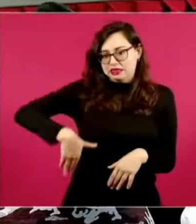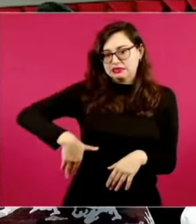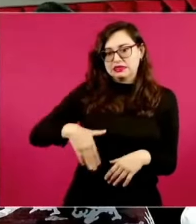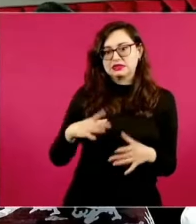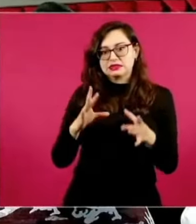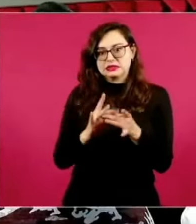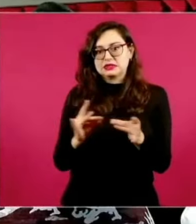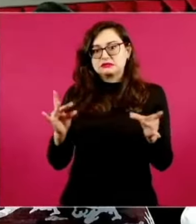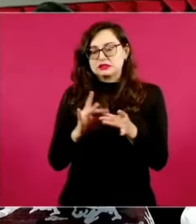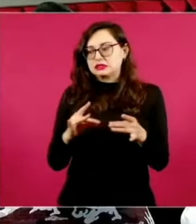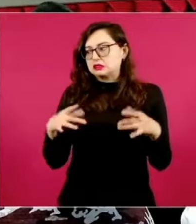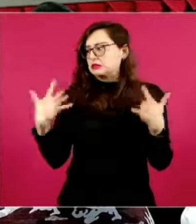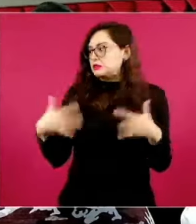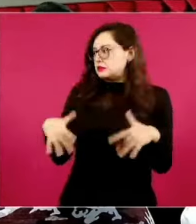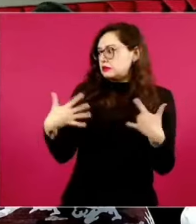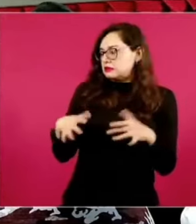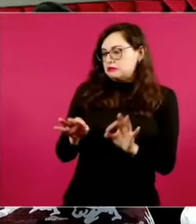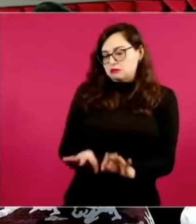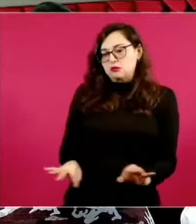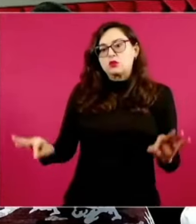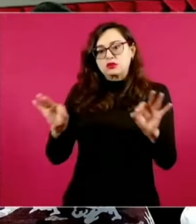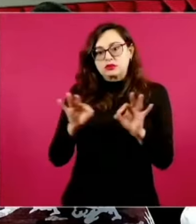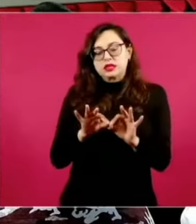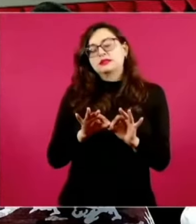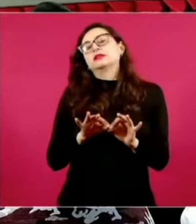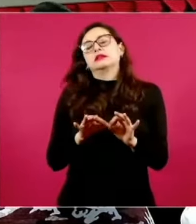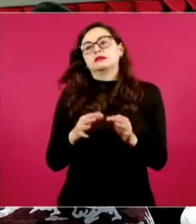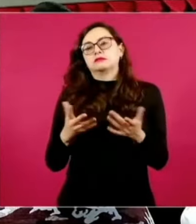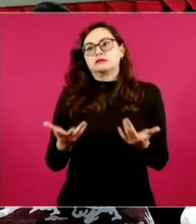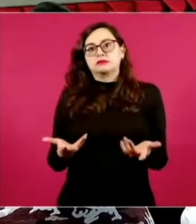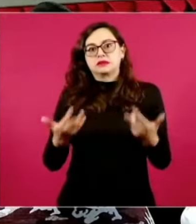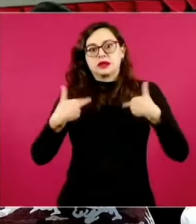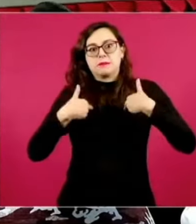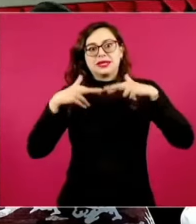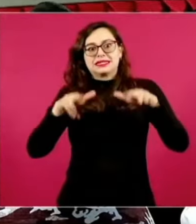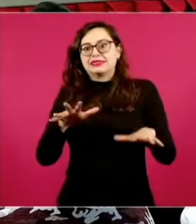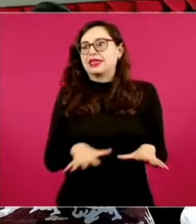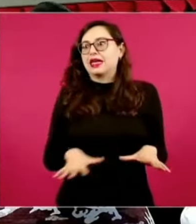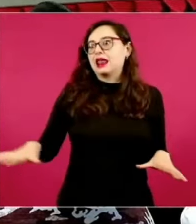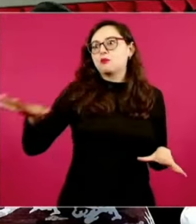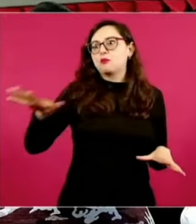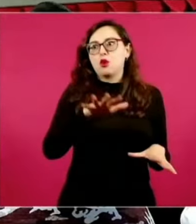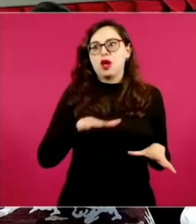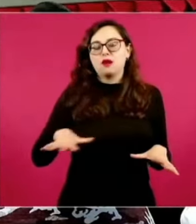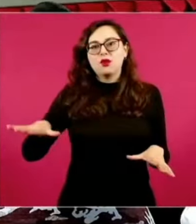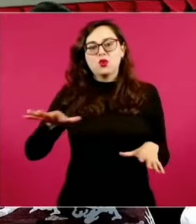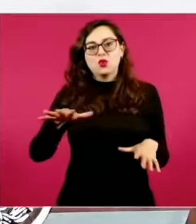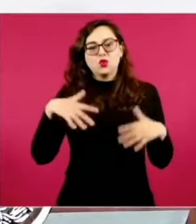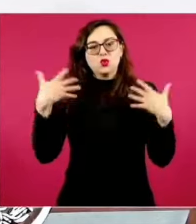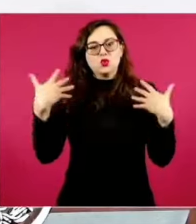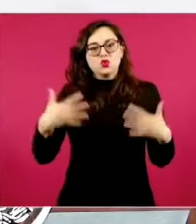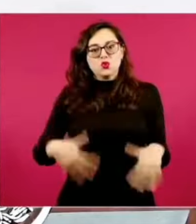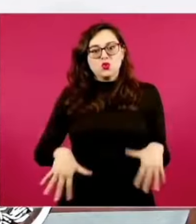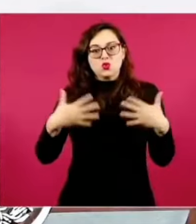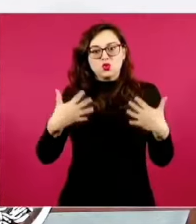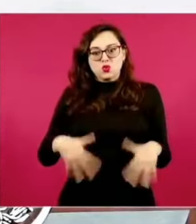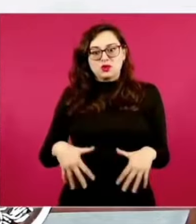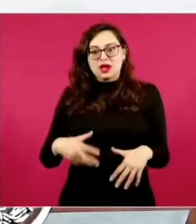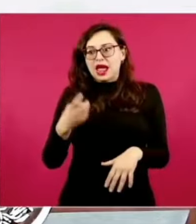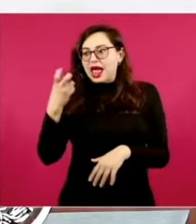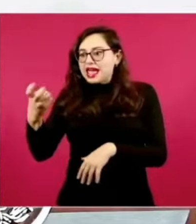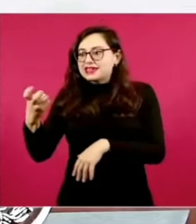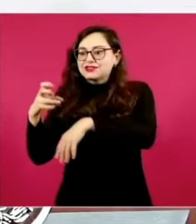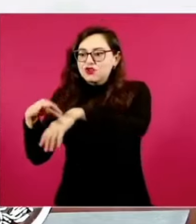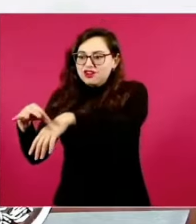tarea fundamental tener la voz del pueblo y poder mostrar la realidad, que es esa